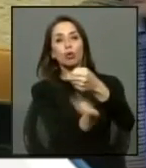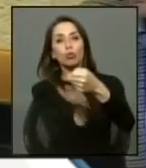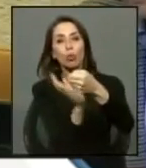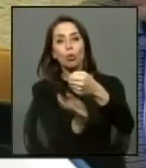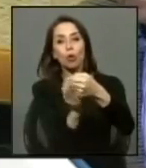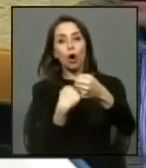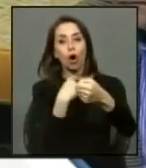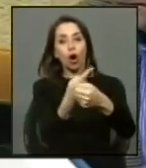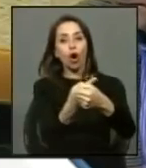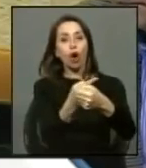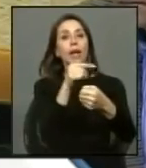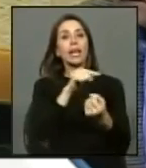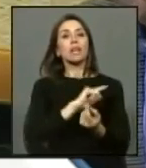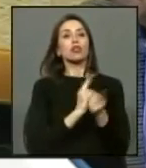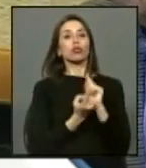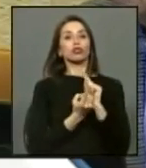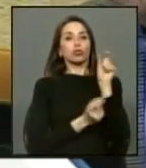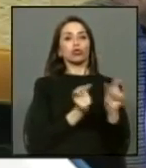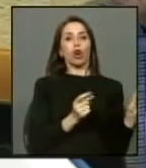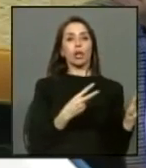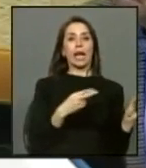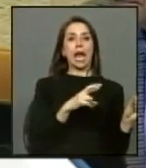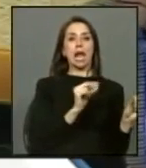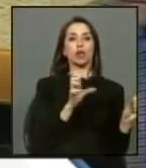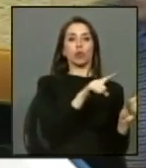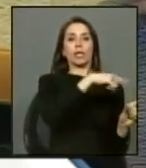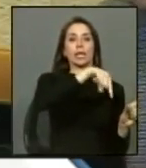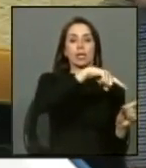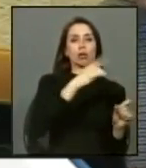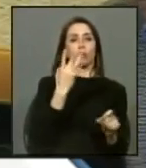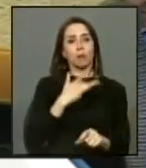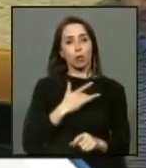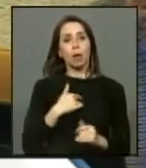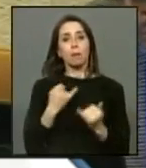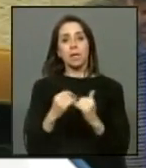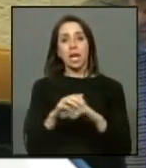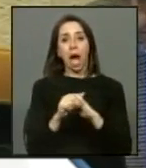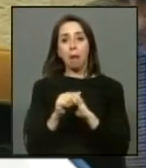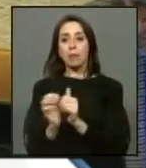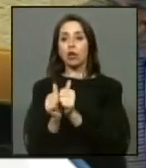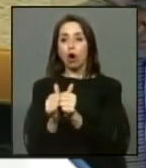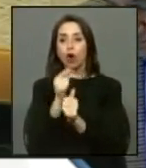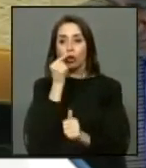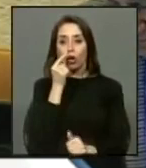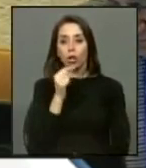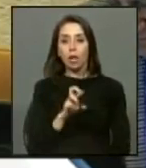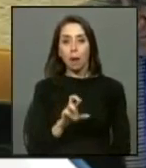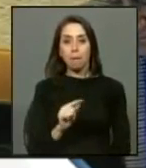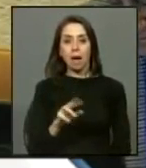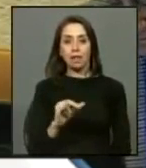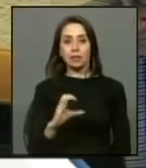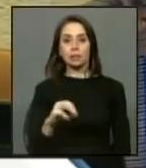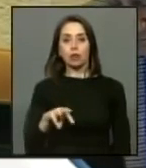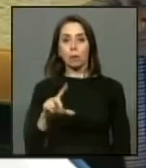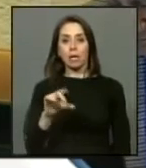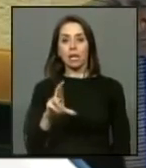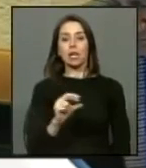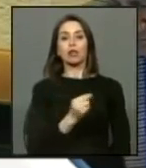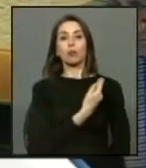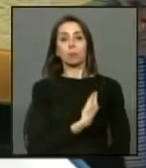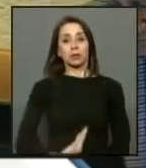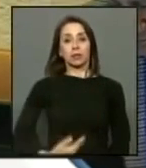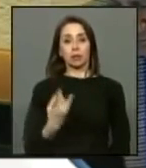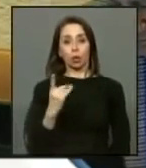son los héroes y a mí me duele que mi amigo y colega Patricio Melero presidente de la UDI